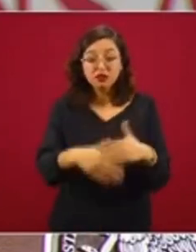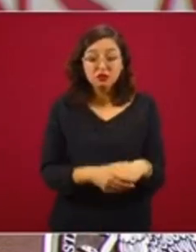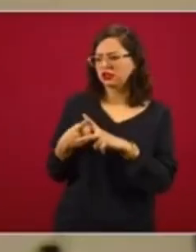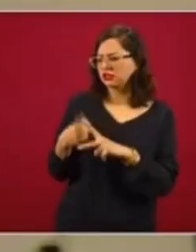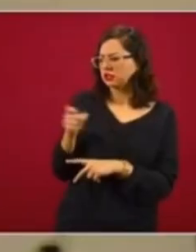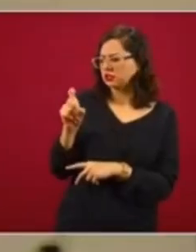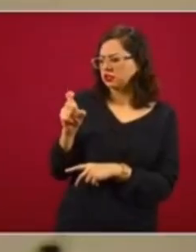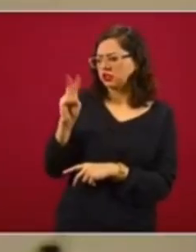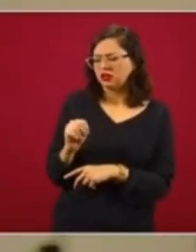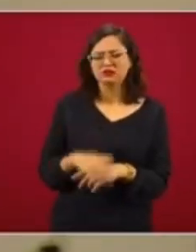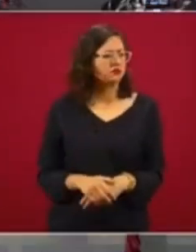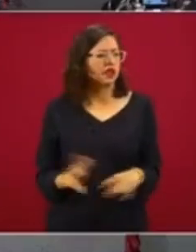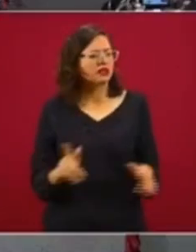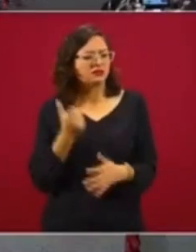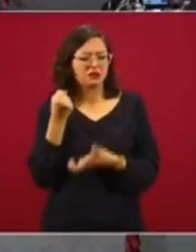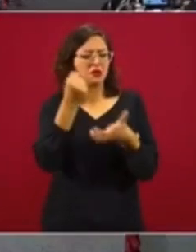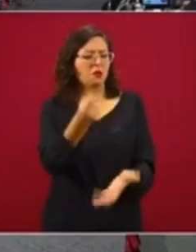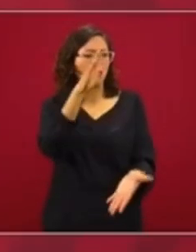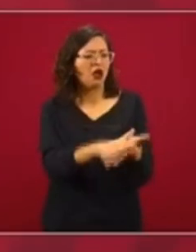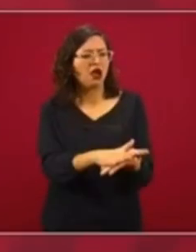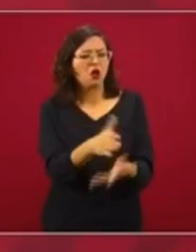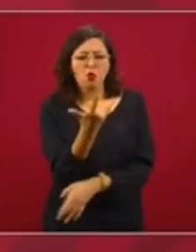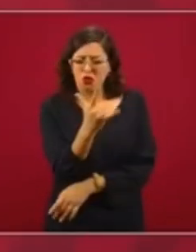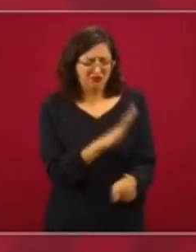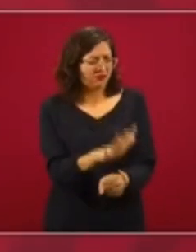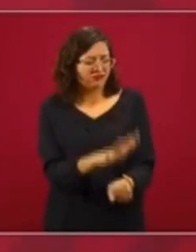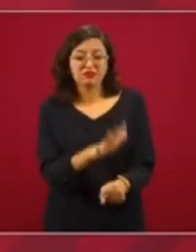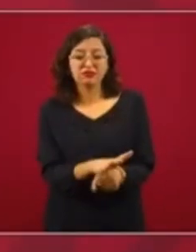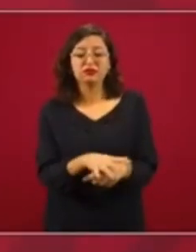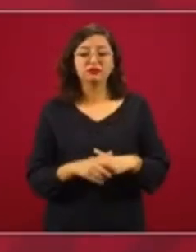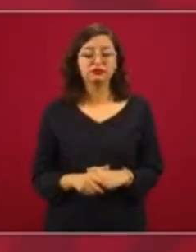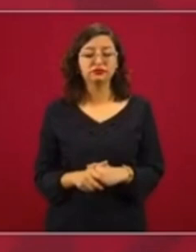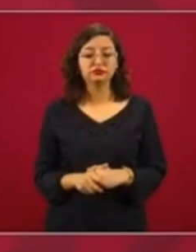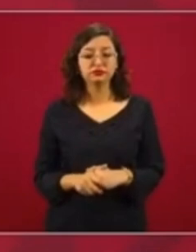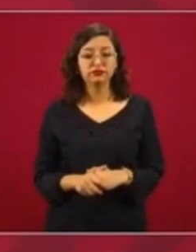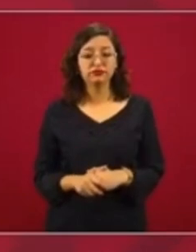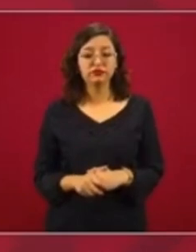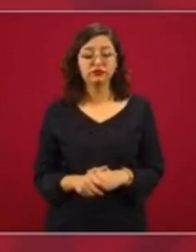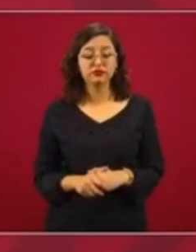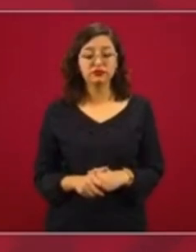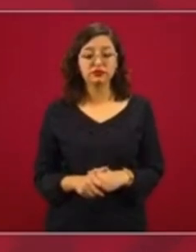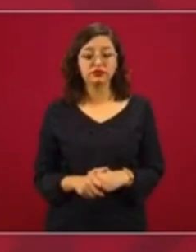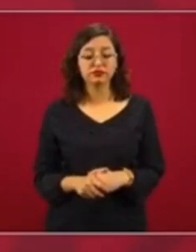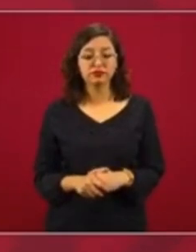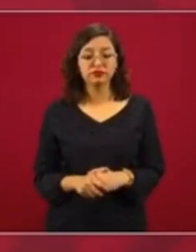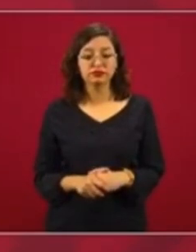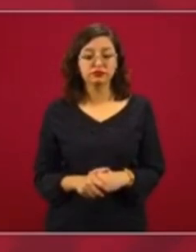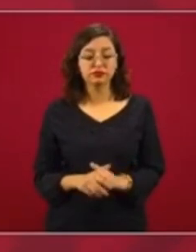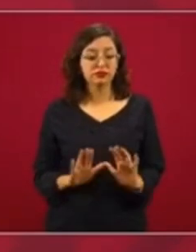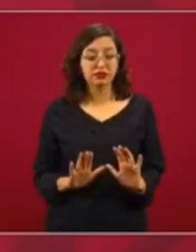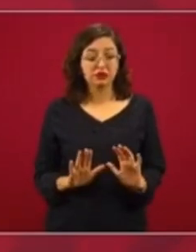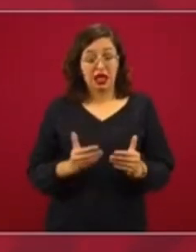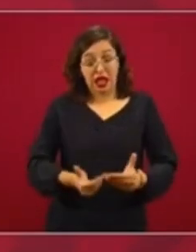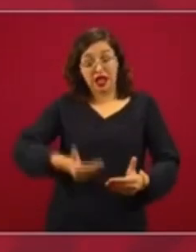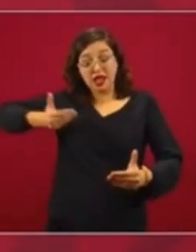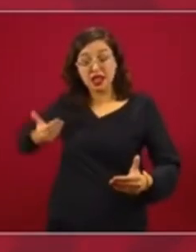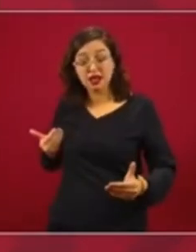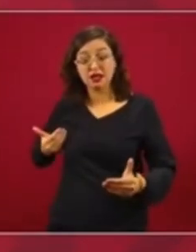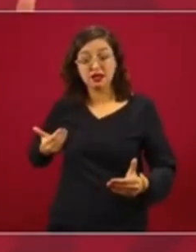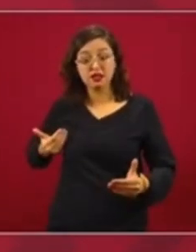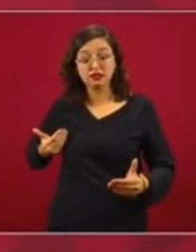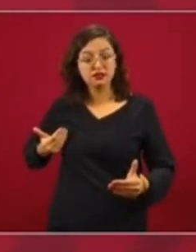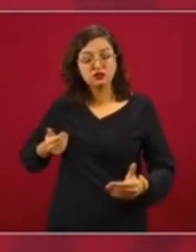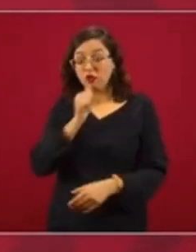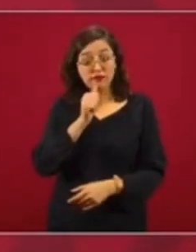meses en julio. Vamos a decir, les alcanzaba. Y desde antes de eso empieza